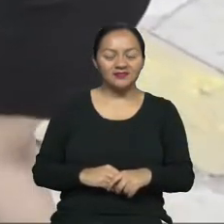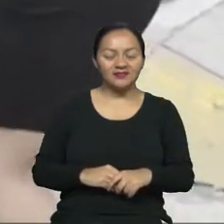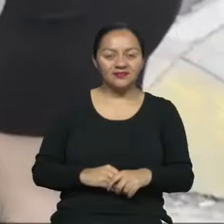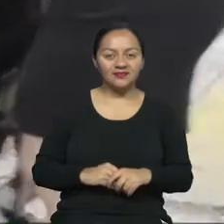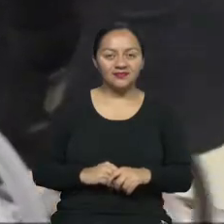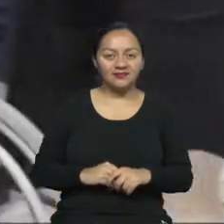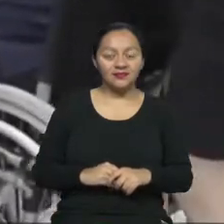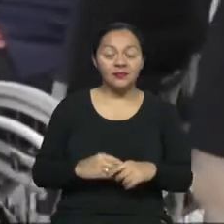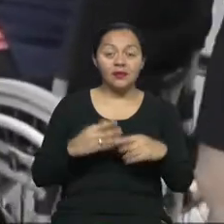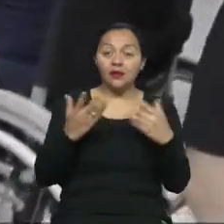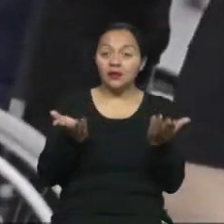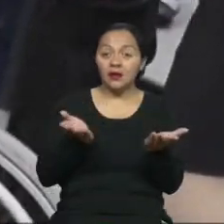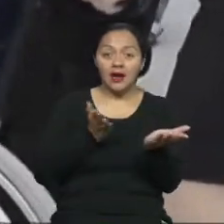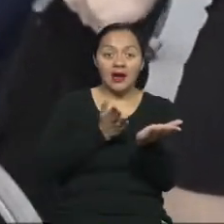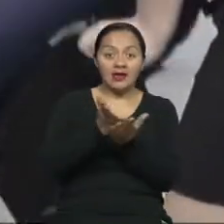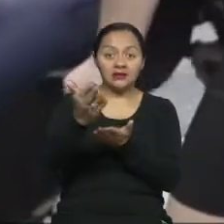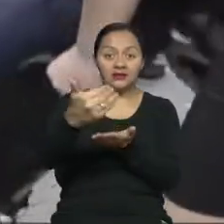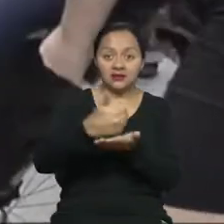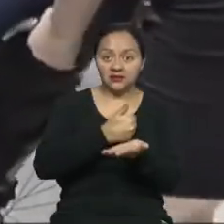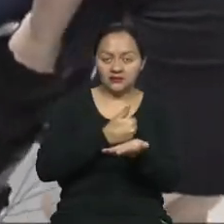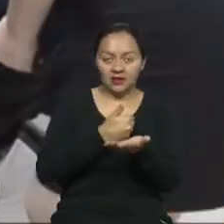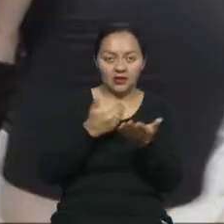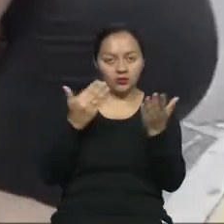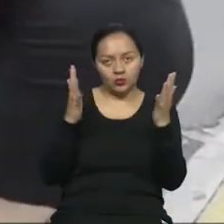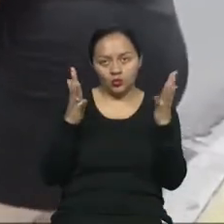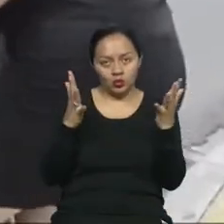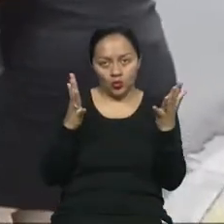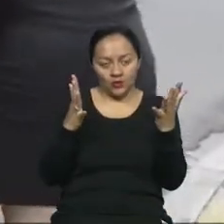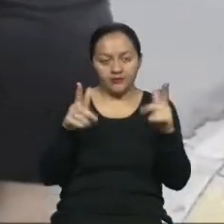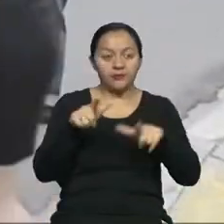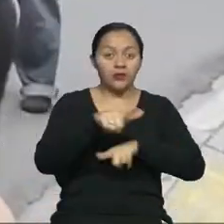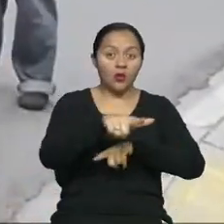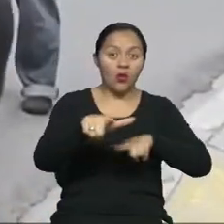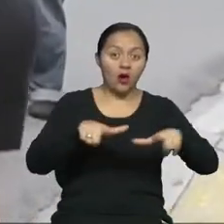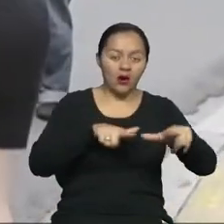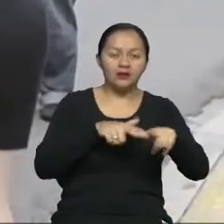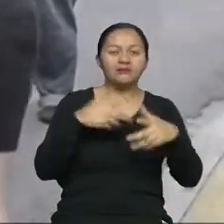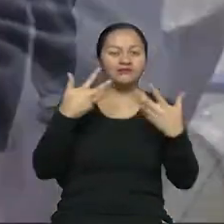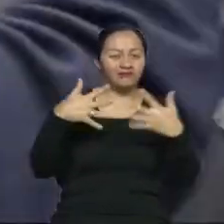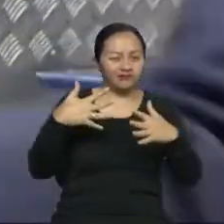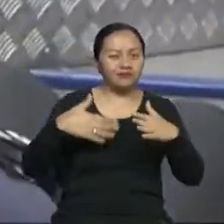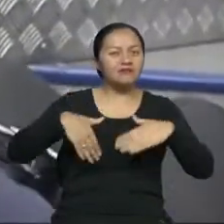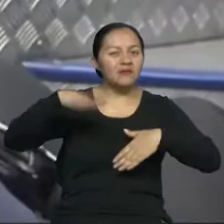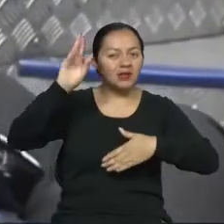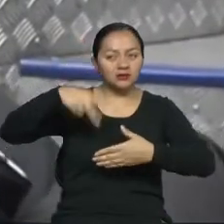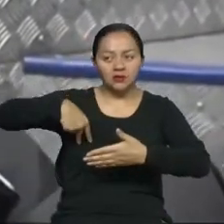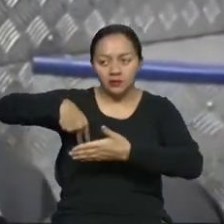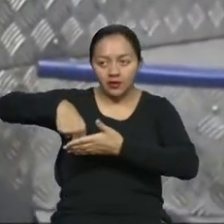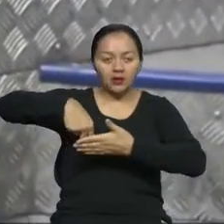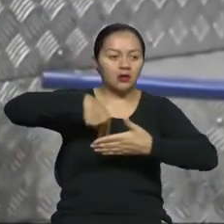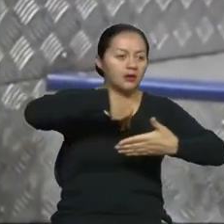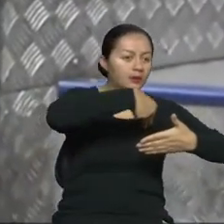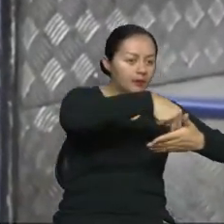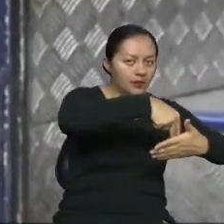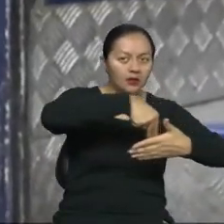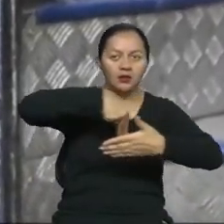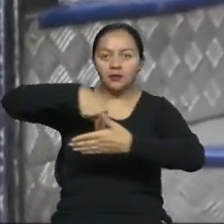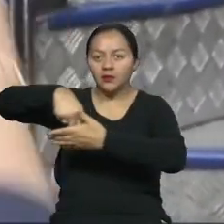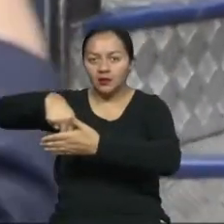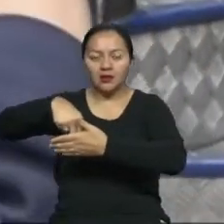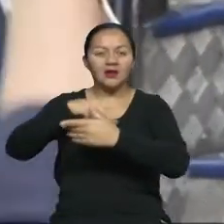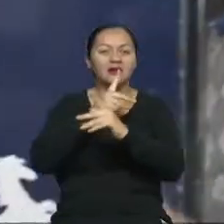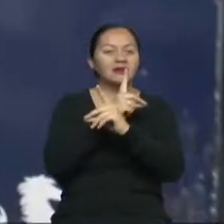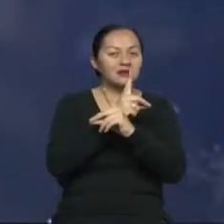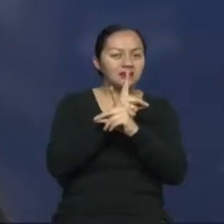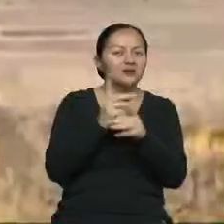La falta de accesibilidad física a lugares y servicios es una de las principales barreras que las personas con discapacidad deben